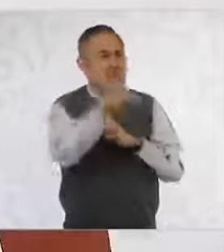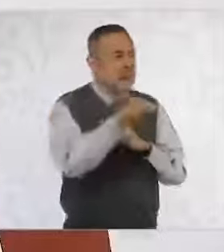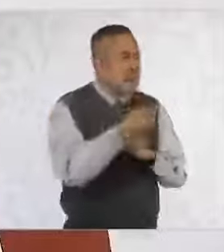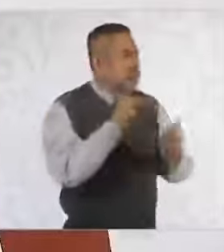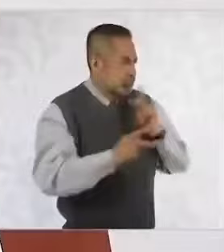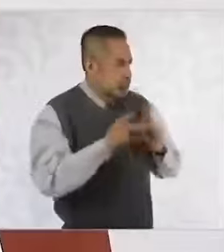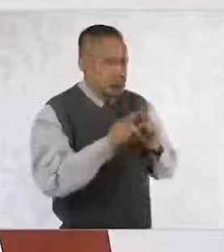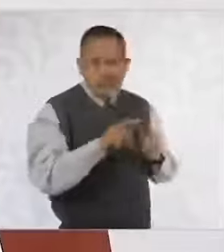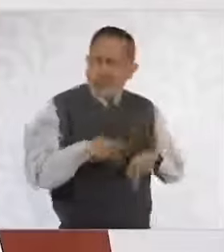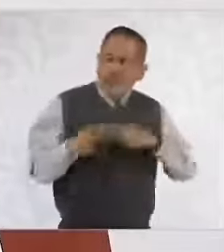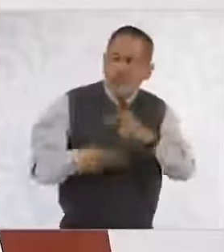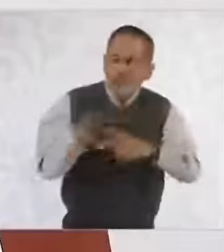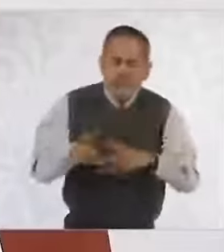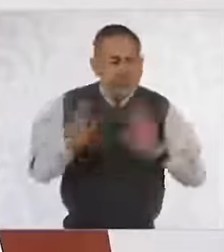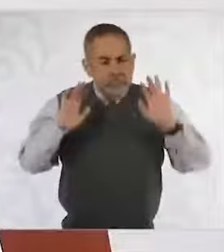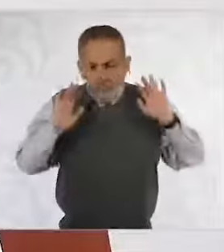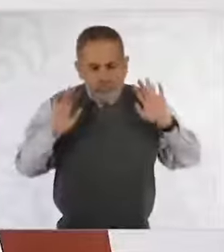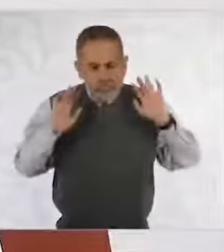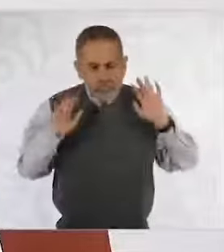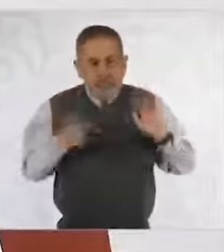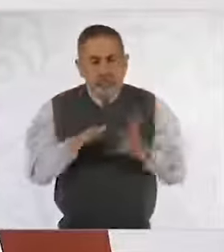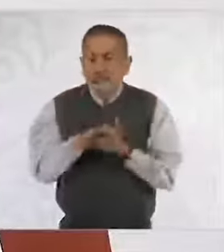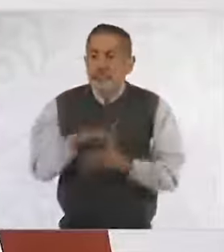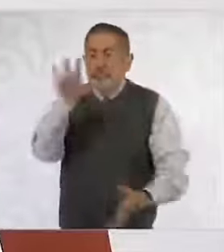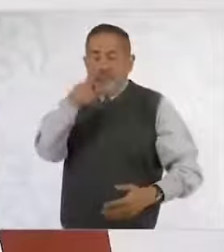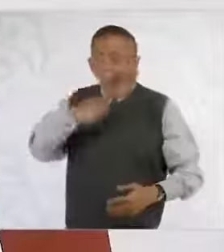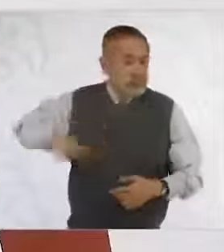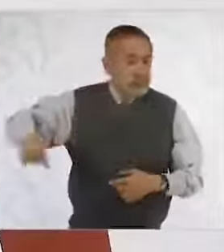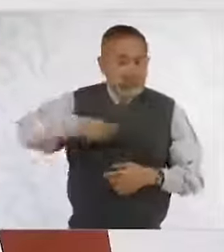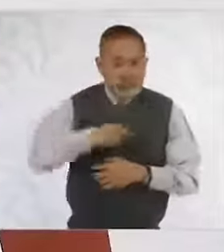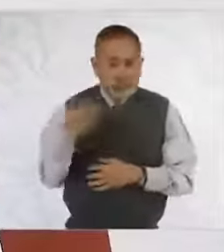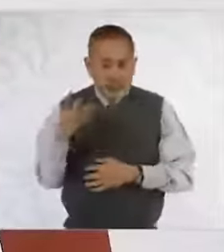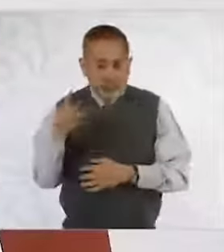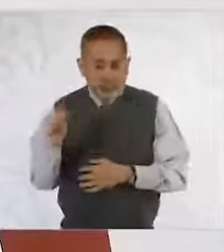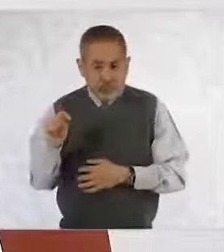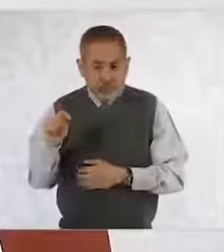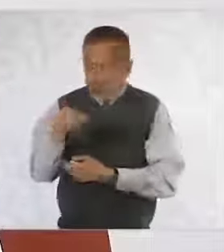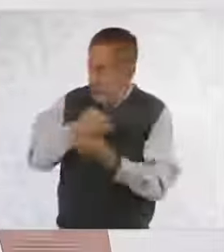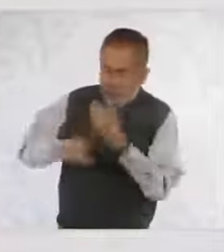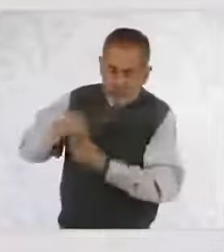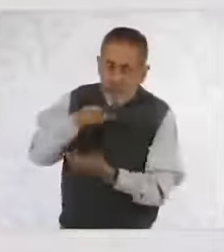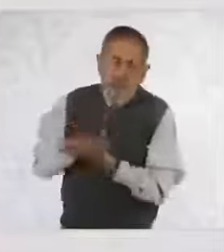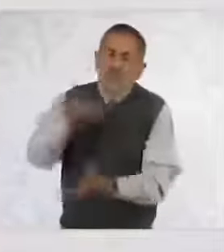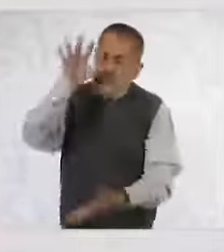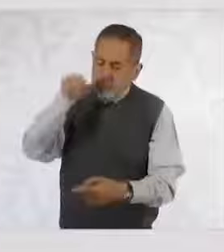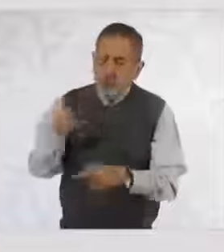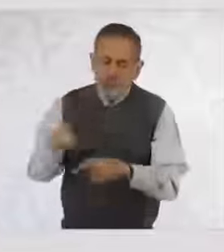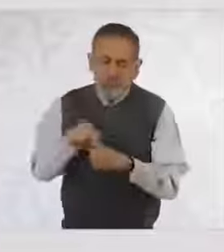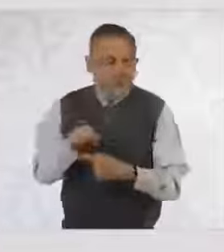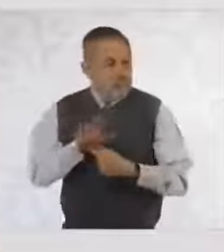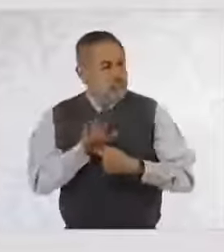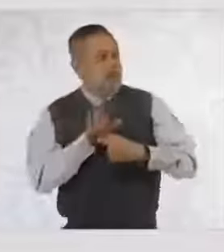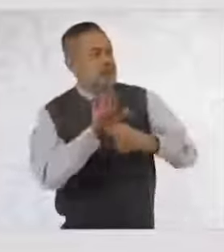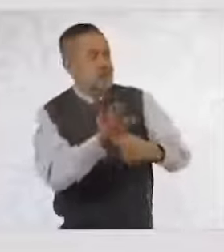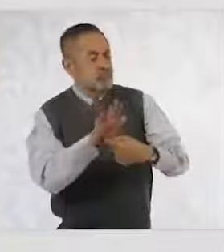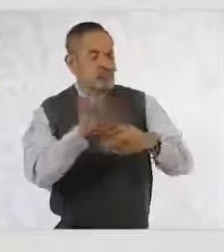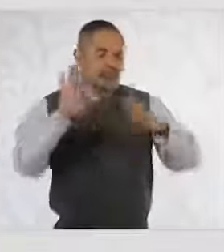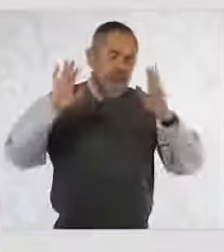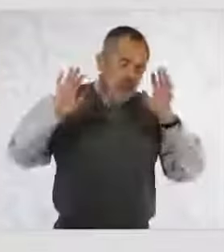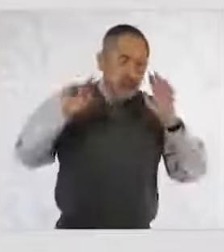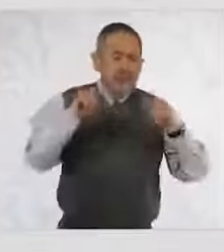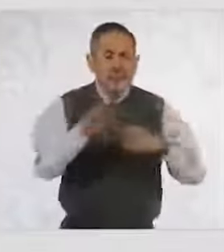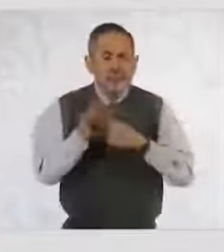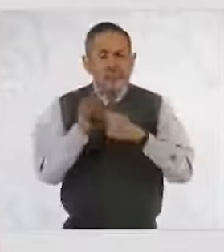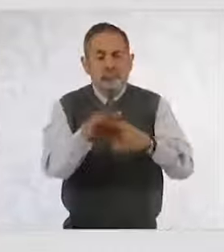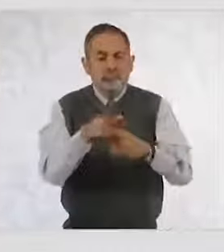Entonces, pero en general todos los que pertenecemos a la Cuarta Transformación, pues tenemos que dar ejemplo. Pero en particular